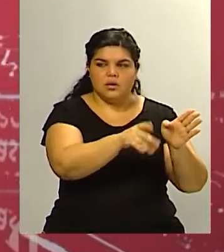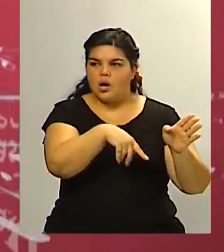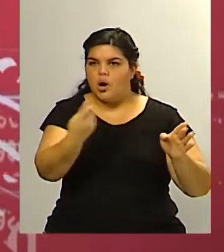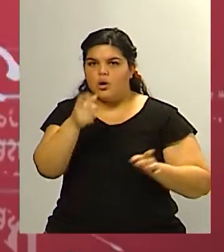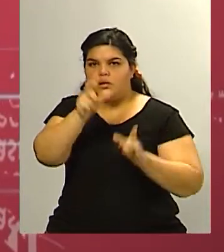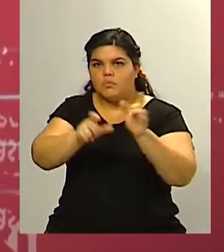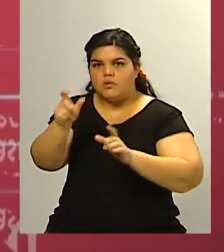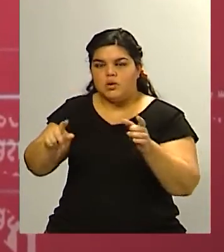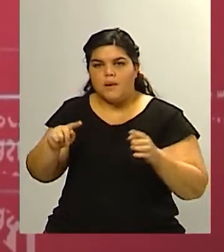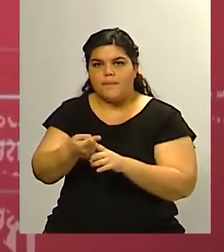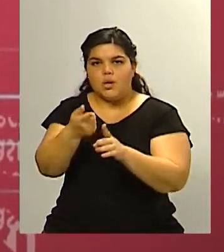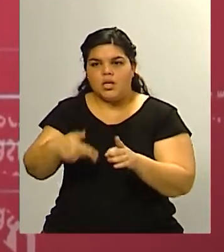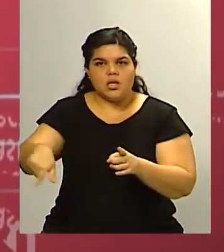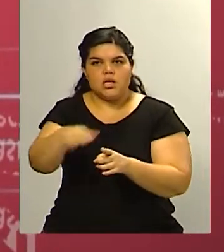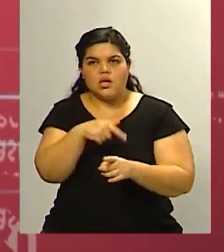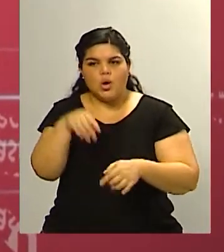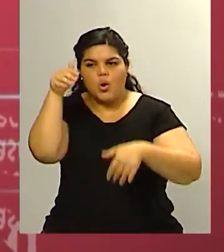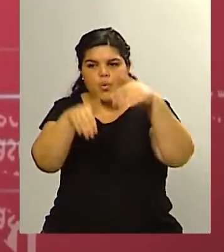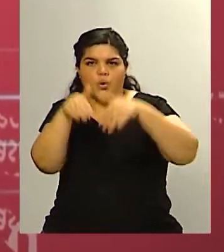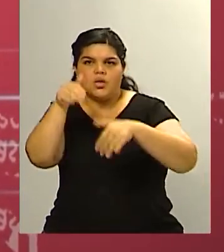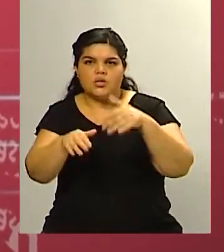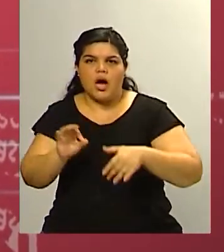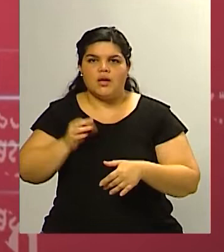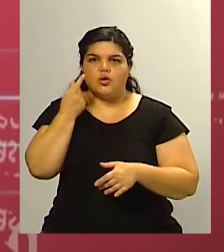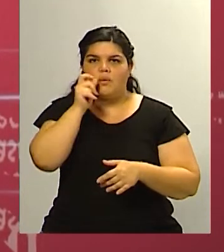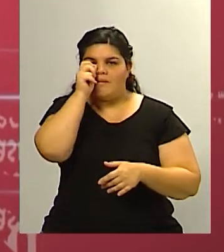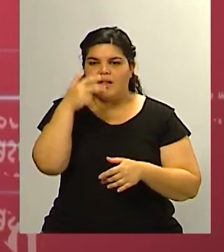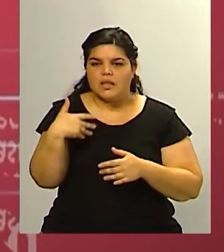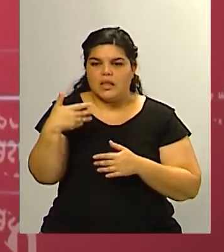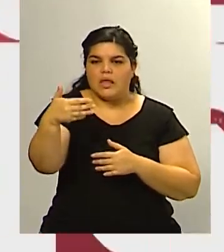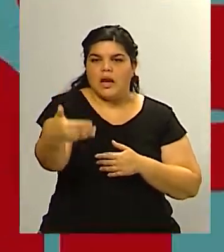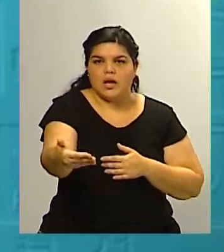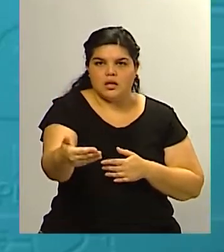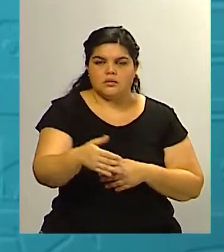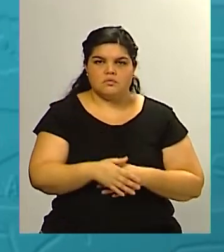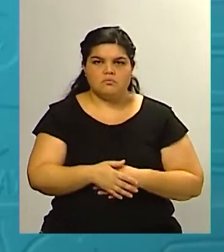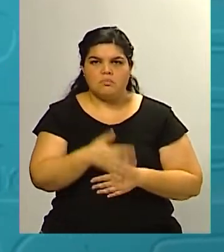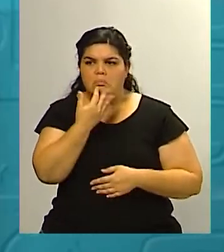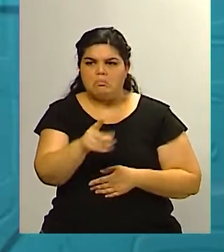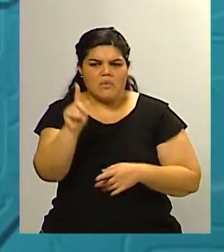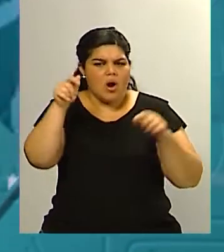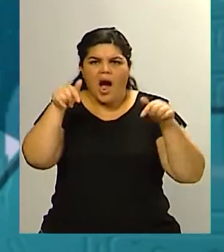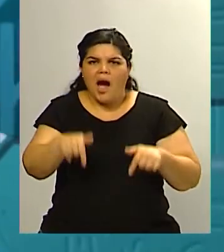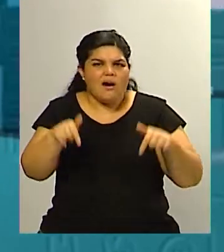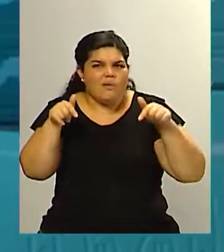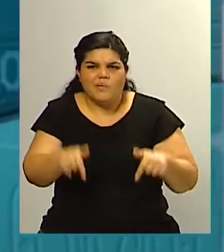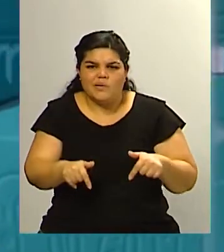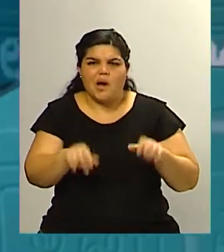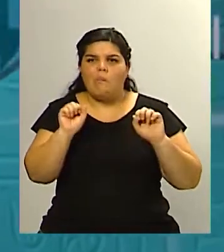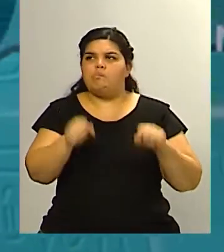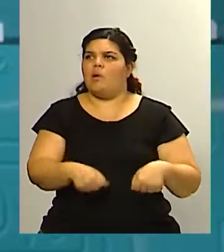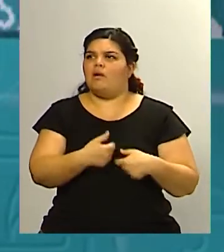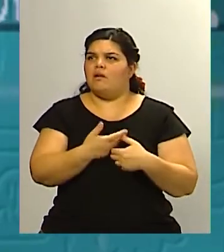enfocadísimos en el tema electoral en la carrera para el 2023 y alejados absolutamente de la realidad que viven los argentinos y